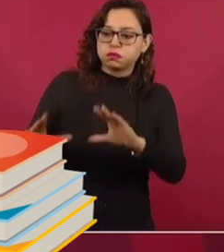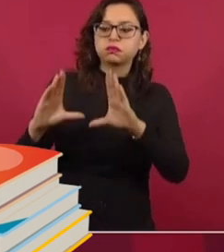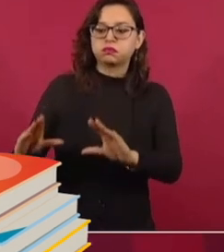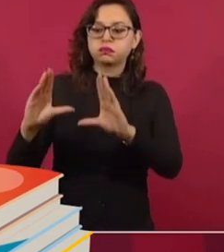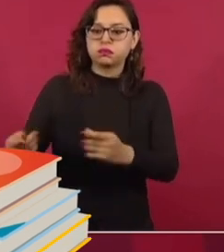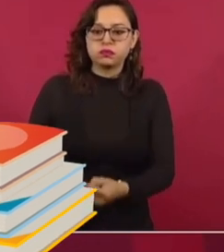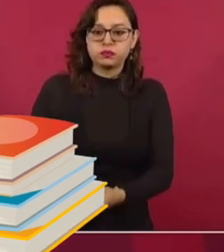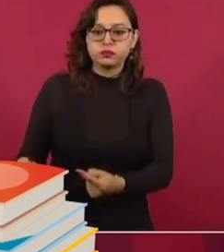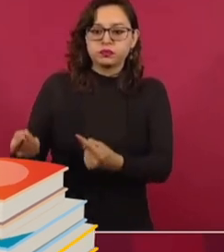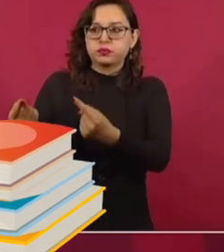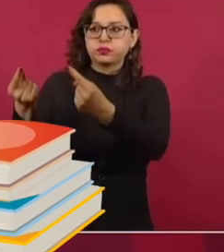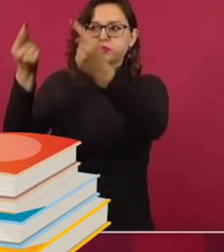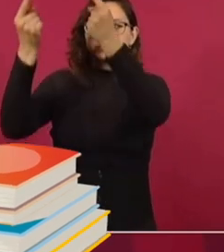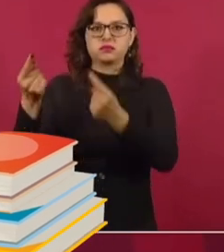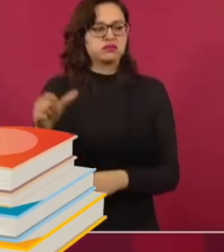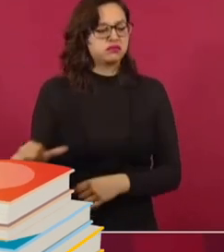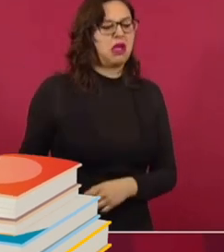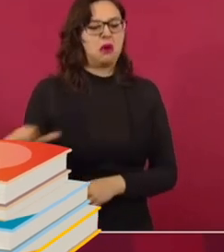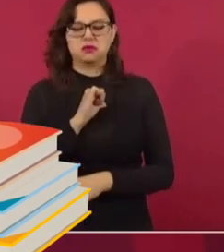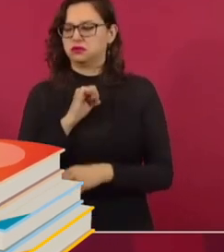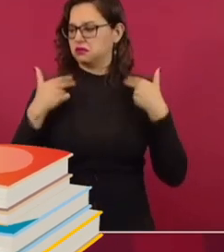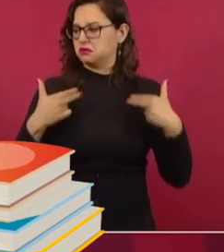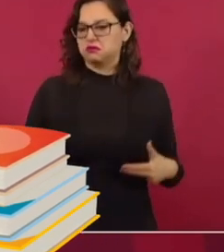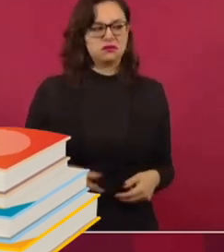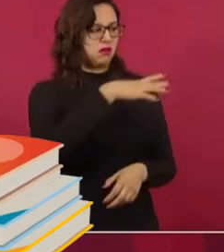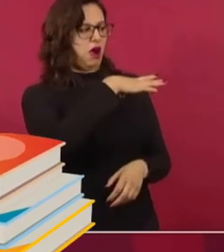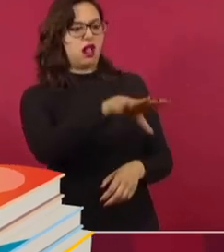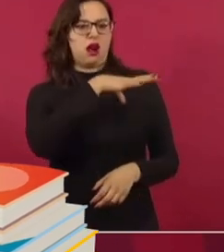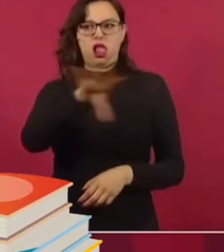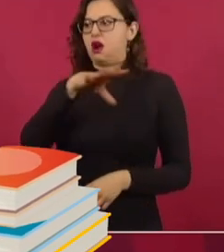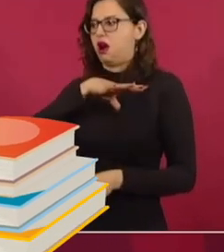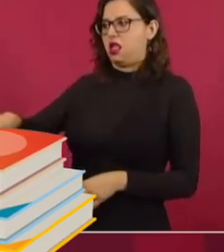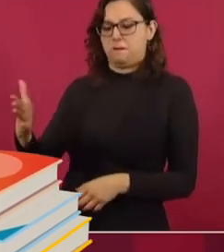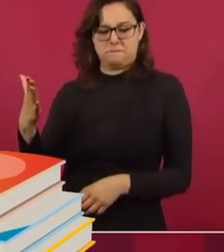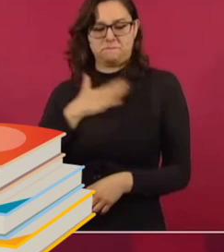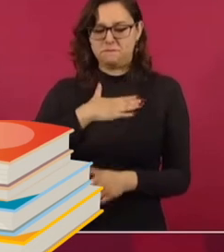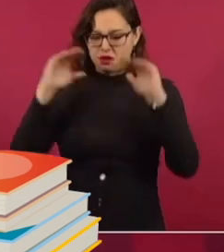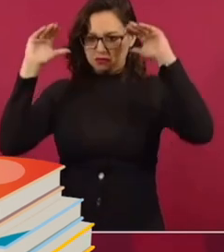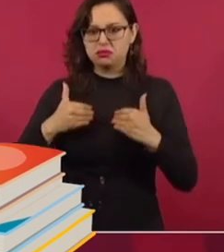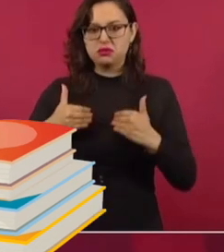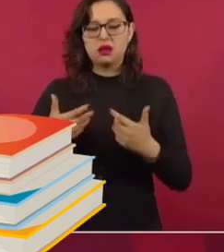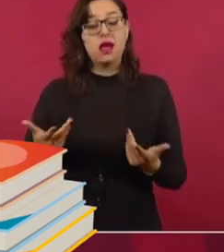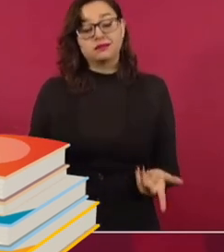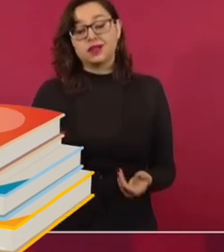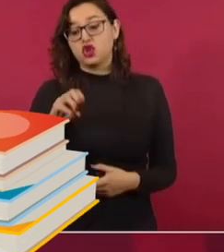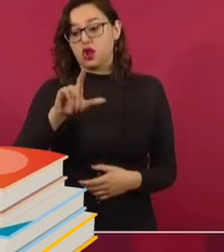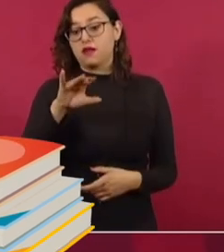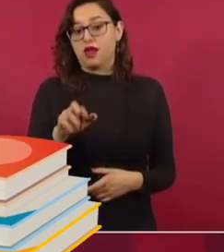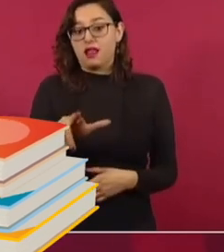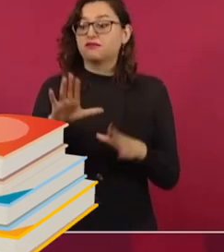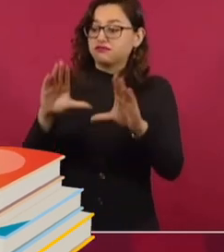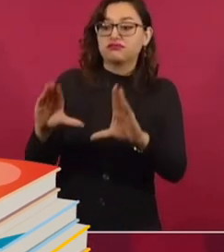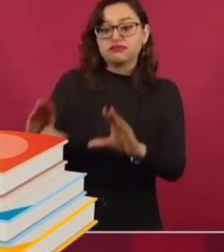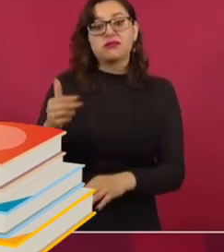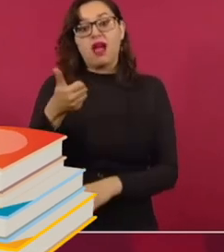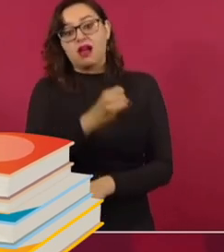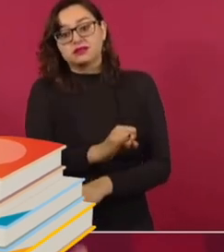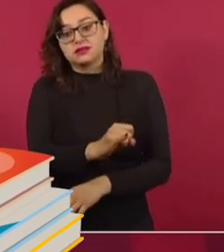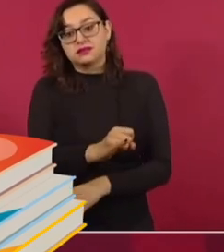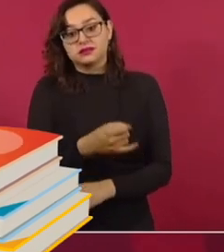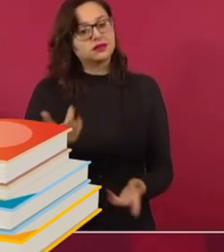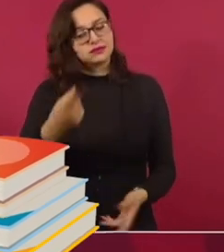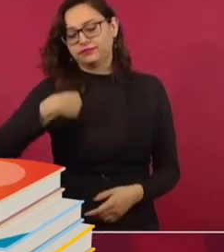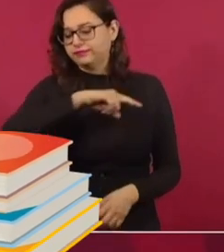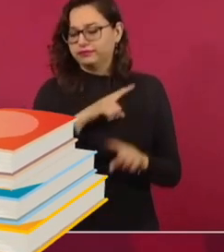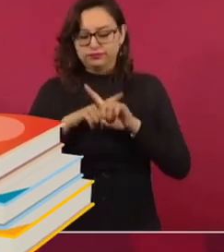ciudadanos, deshumanizados, egoístas. ¿Por qué ser el plan del modelo neoliberal? Entonces, por eso